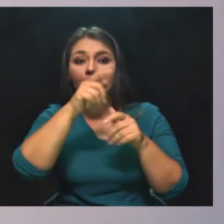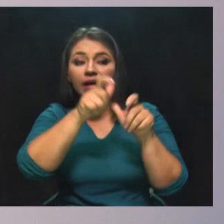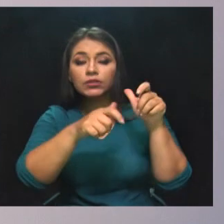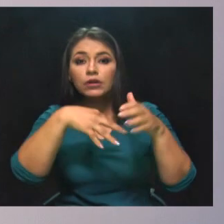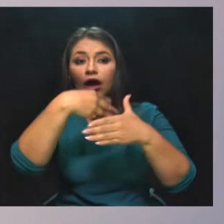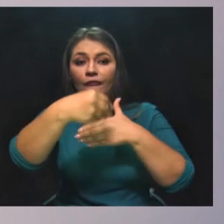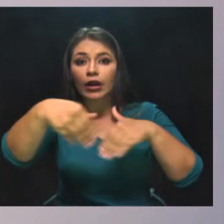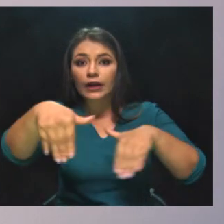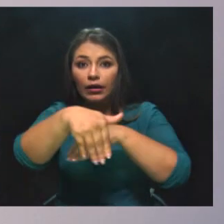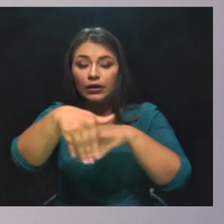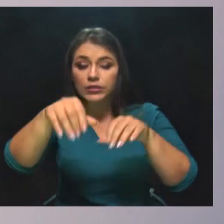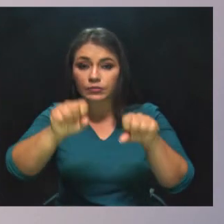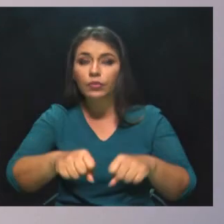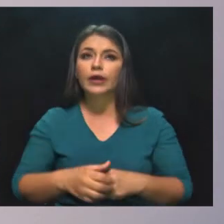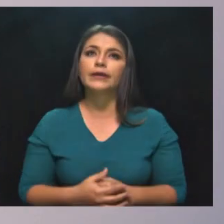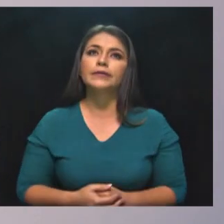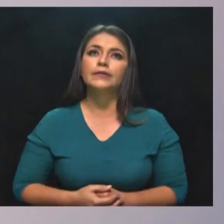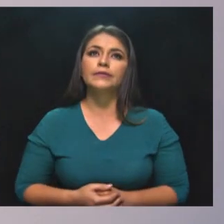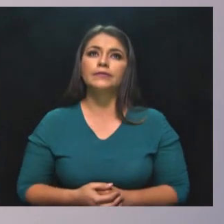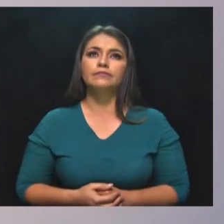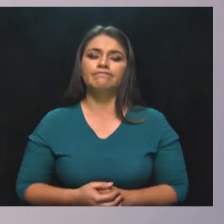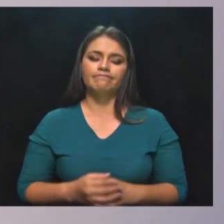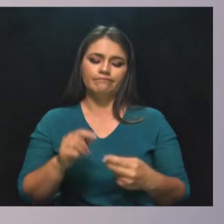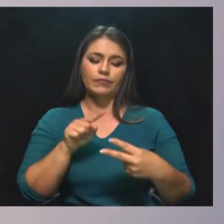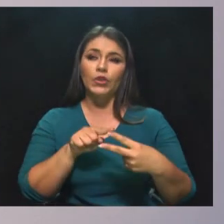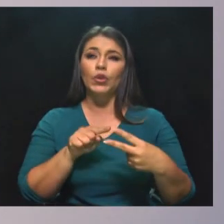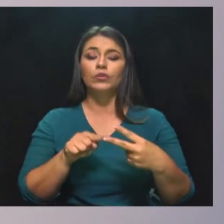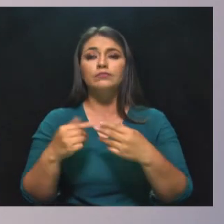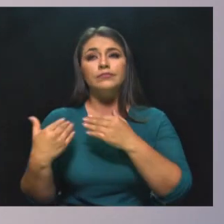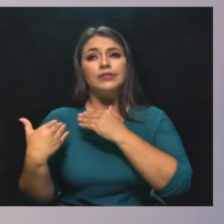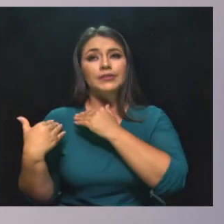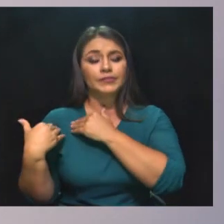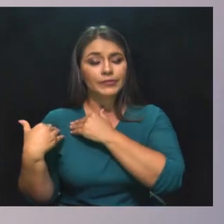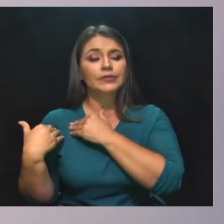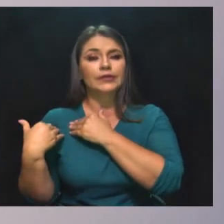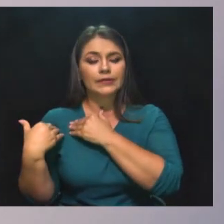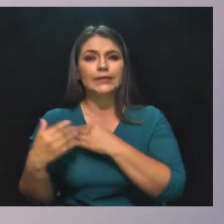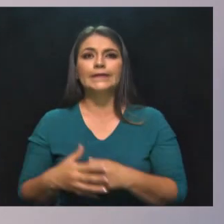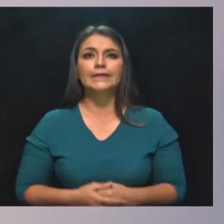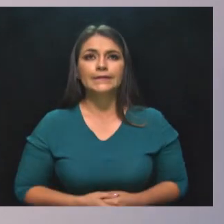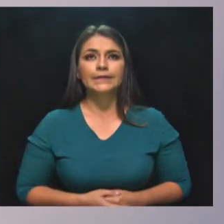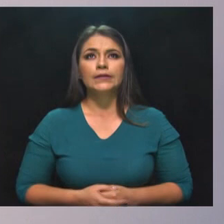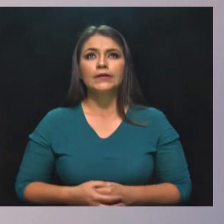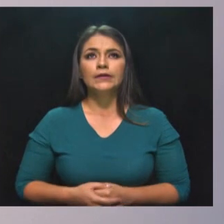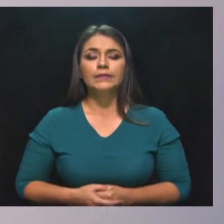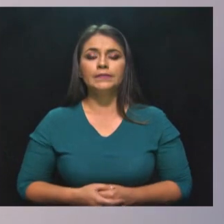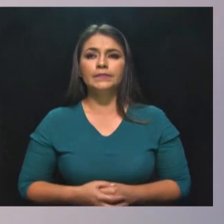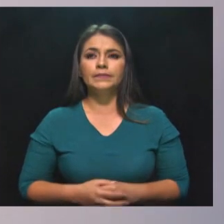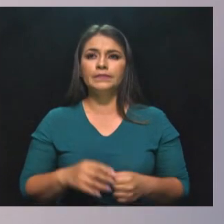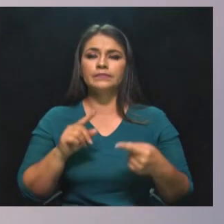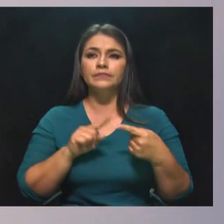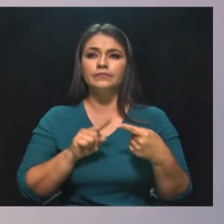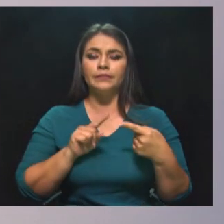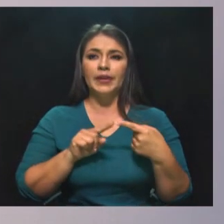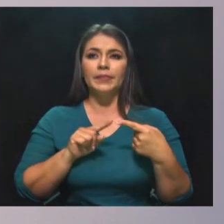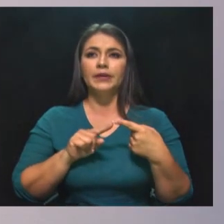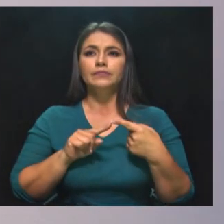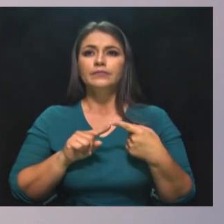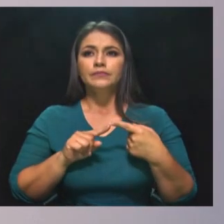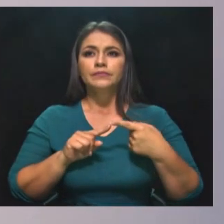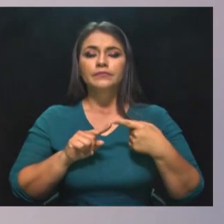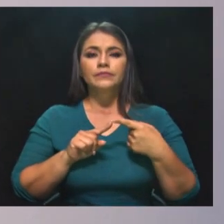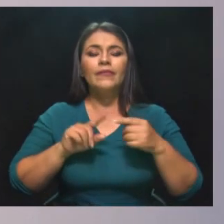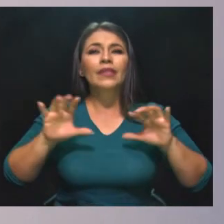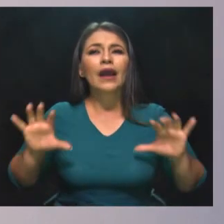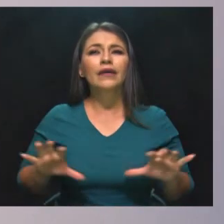Gobierno Nacional, tienen dos grandes responsabilidades. Primero, garantizar que